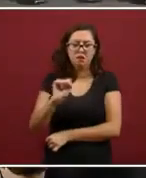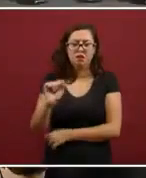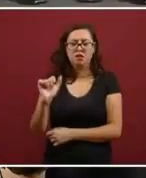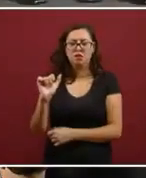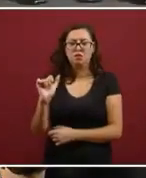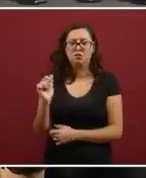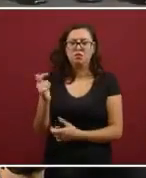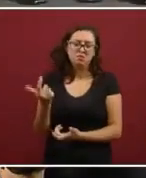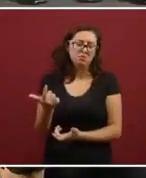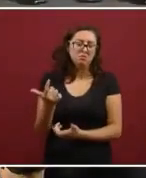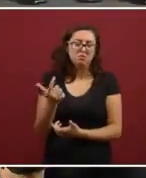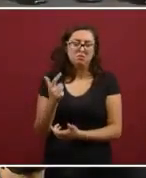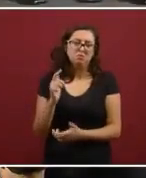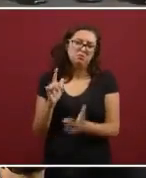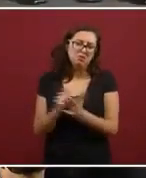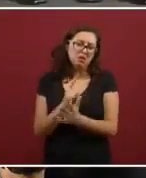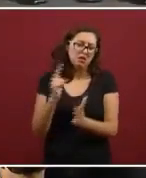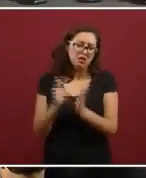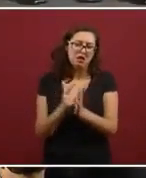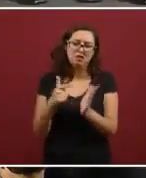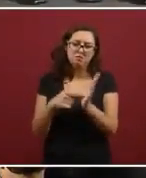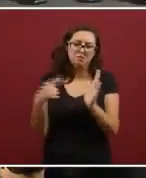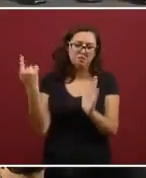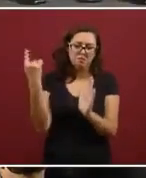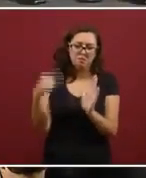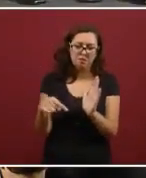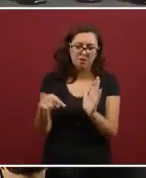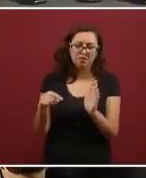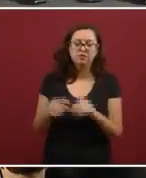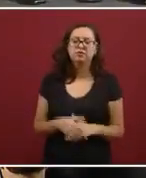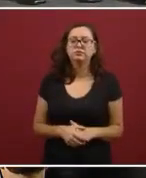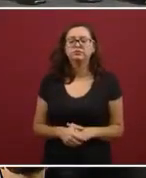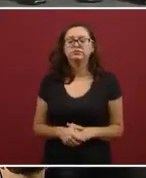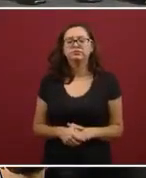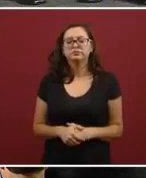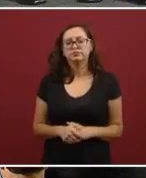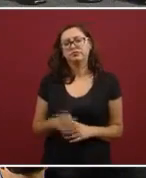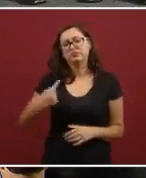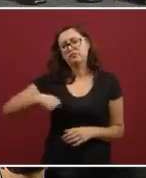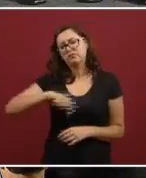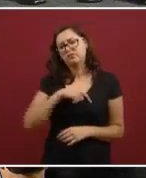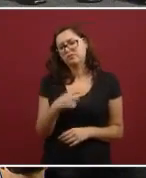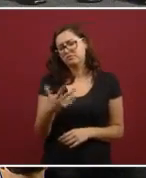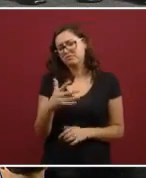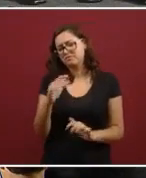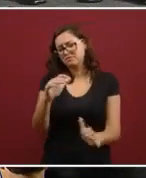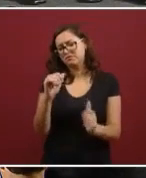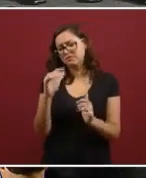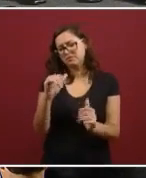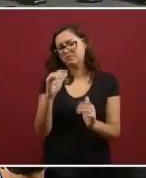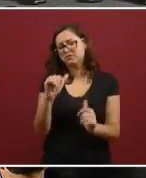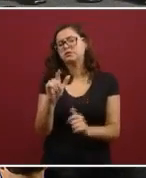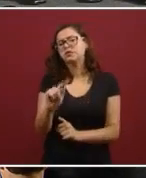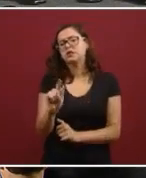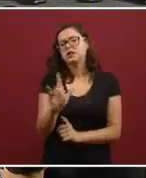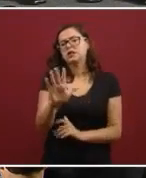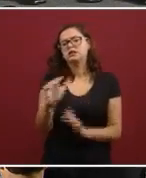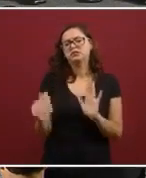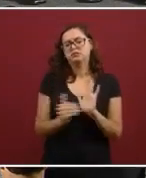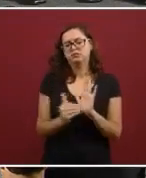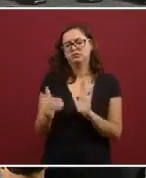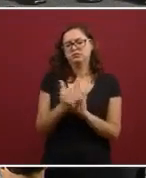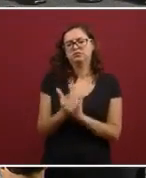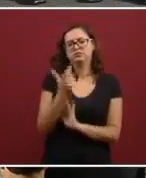la Ley Federal de Extinción de Dominio. Ahí lo que nosotros esperamos recaudar son alrededor de 75 millones de pesos,